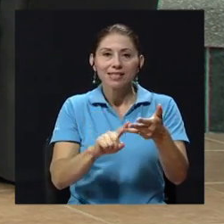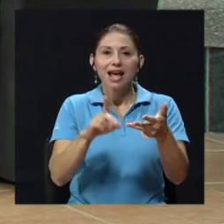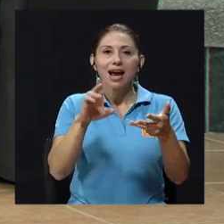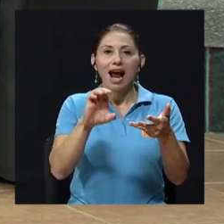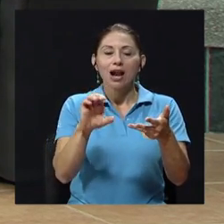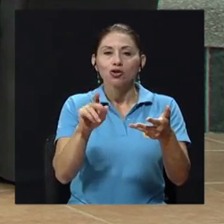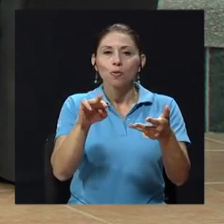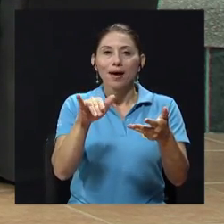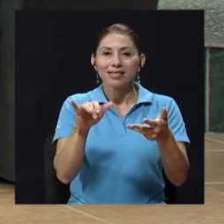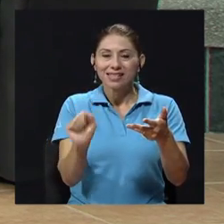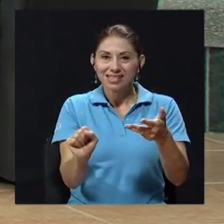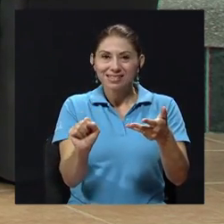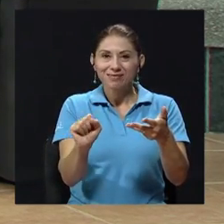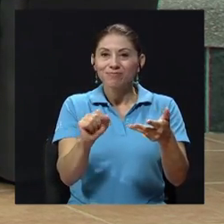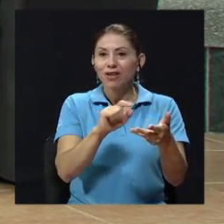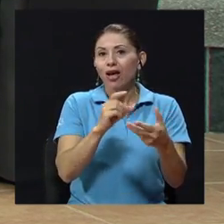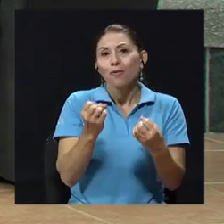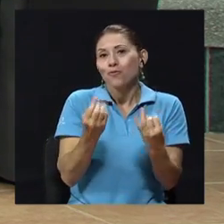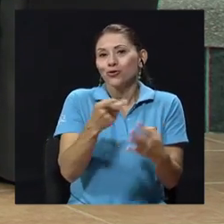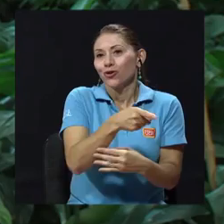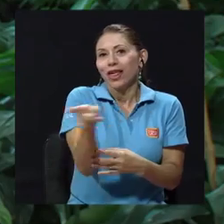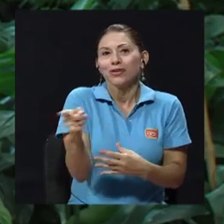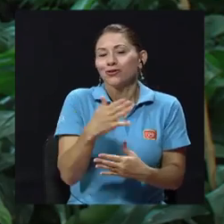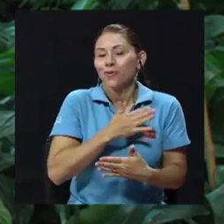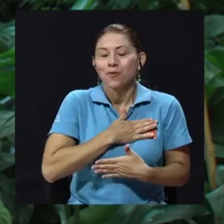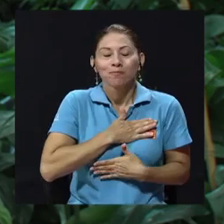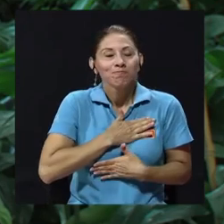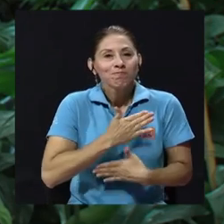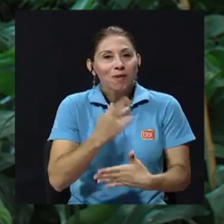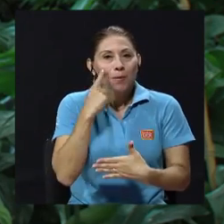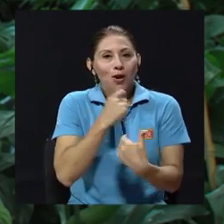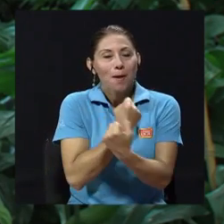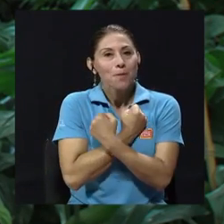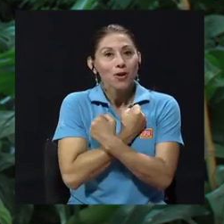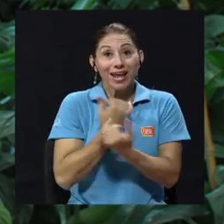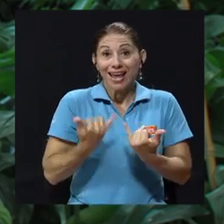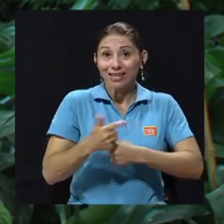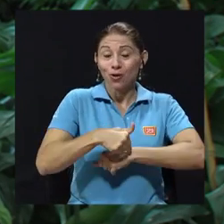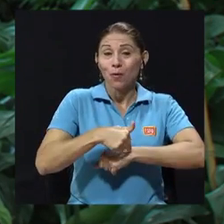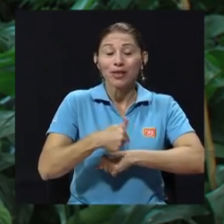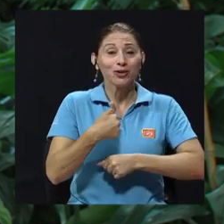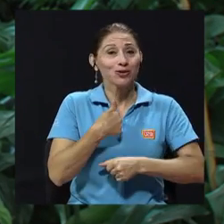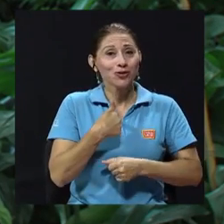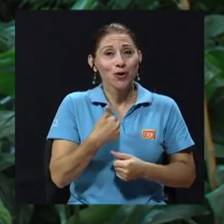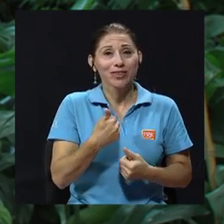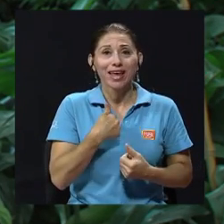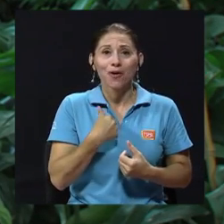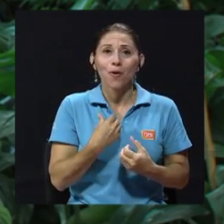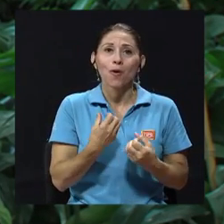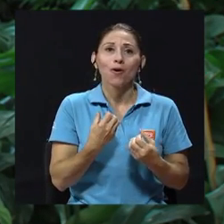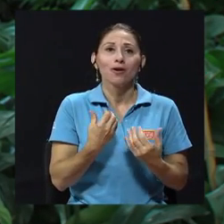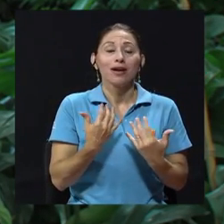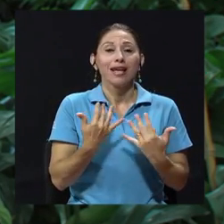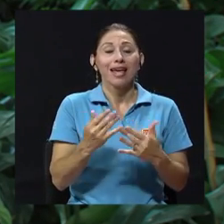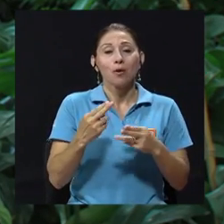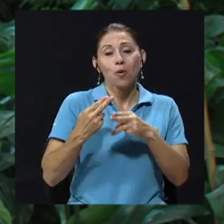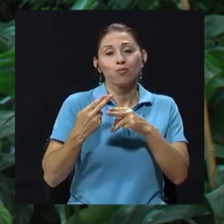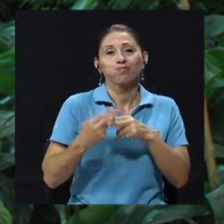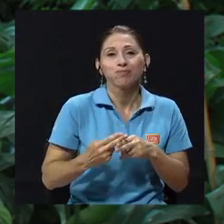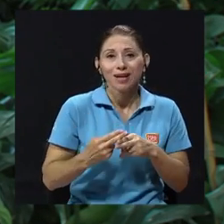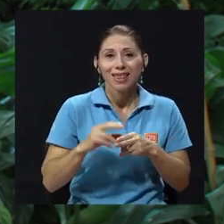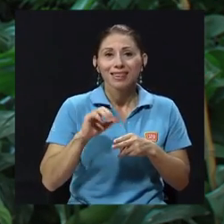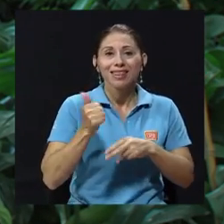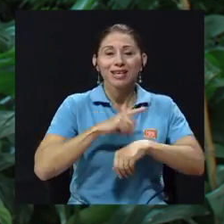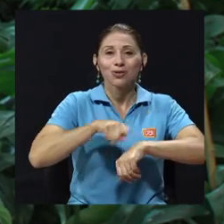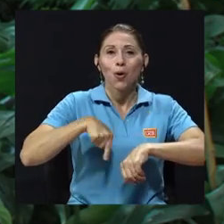O mucho de esto se ha hecho por amor. Yo en realidad en estos momentos tengo casi que una sobrecarga de 10 horas que